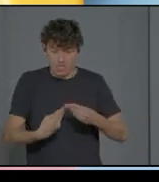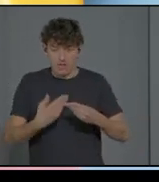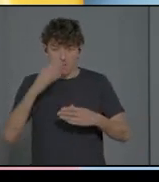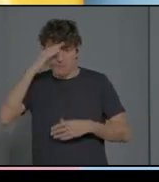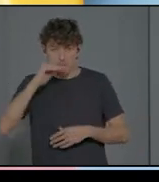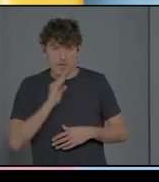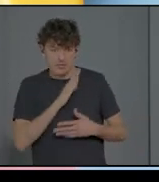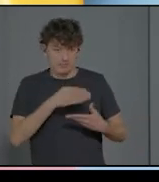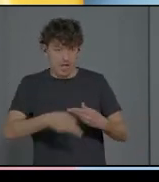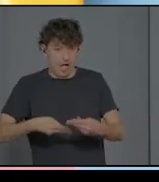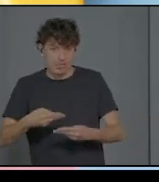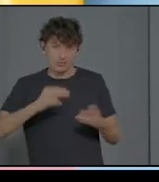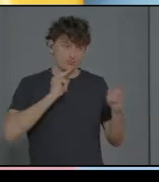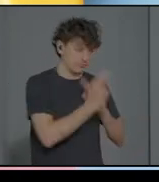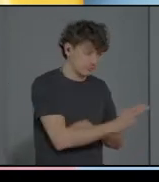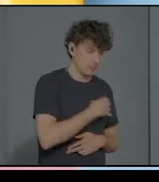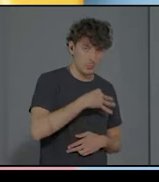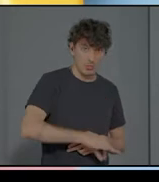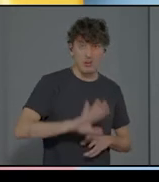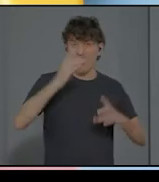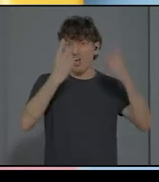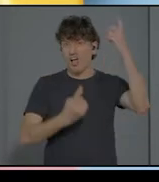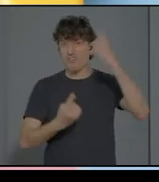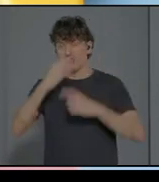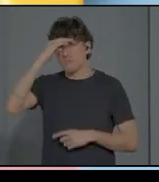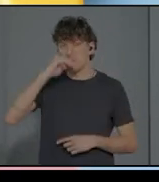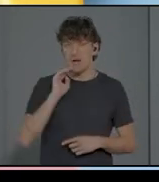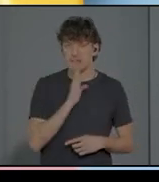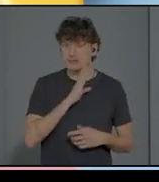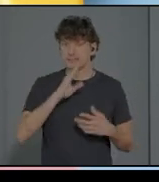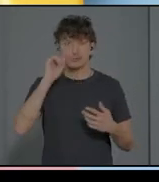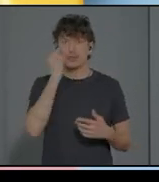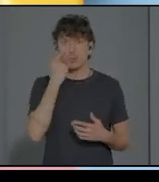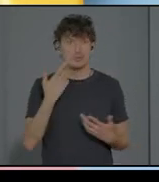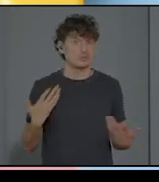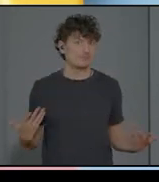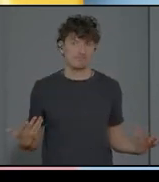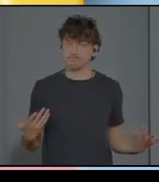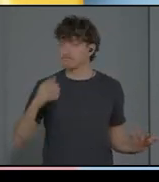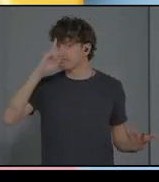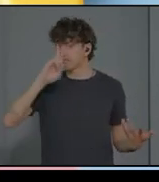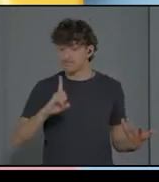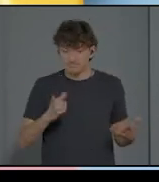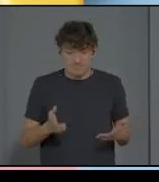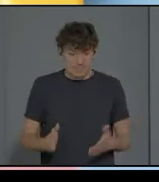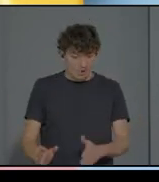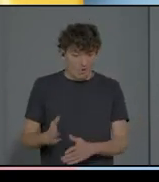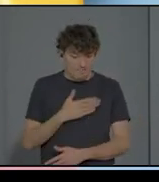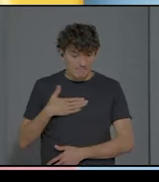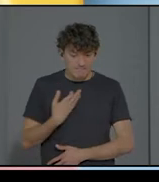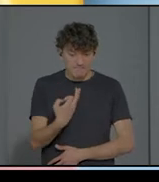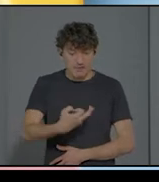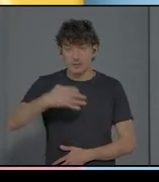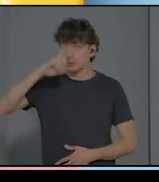progenitores no se dan cuenta qué es lo que quiere el niño, no se dan cuenta de que el niño con TEA